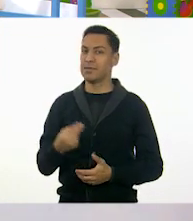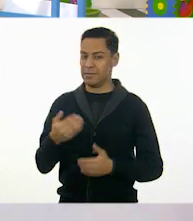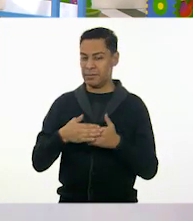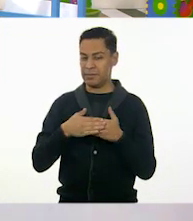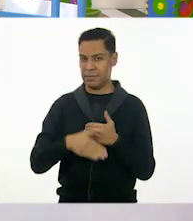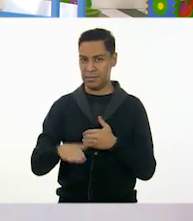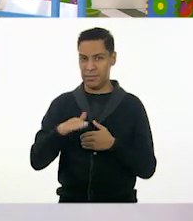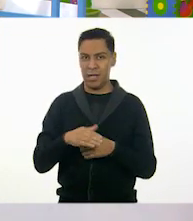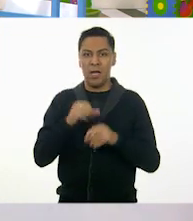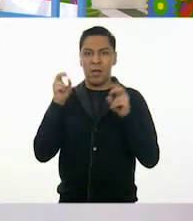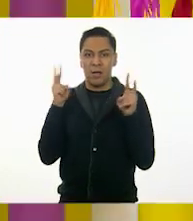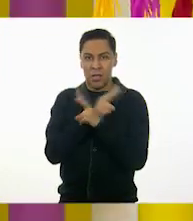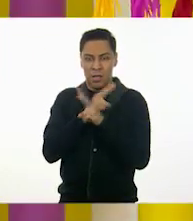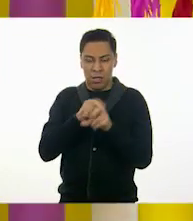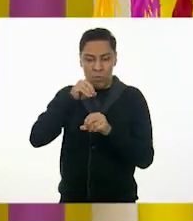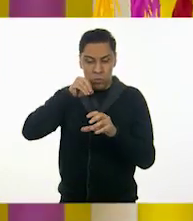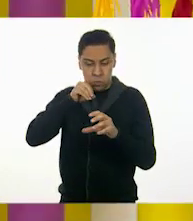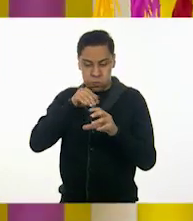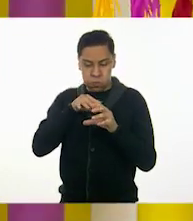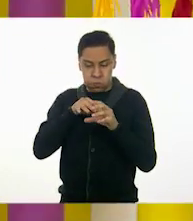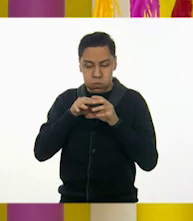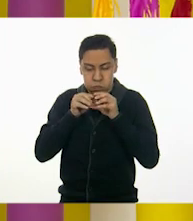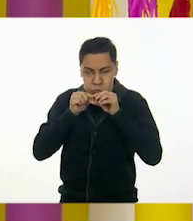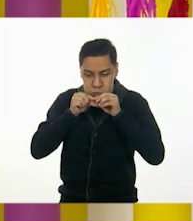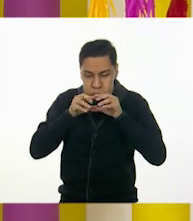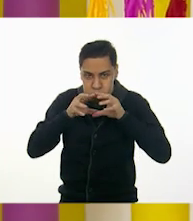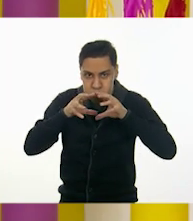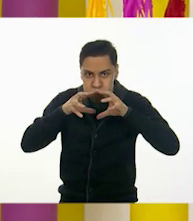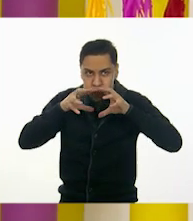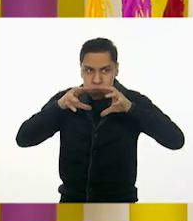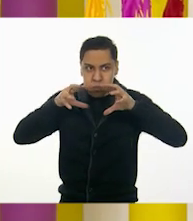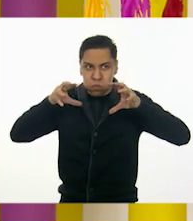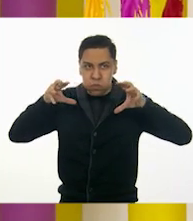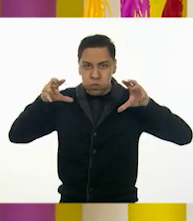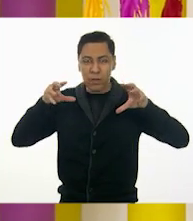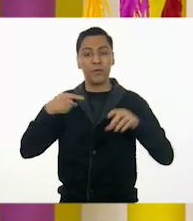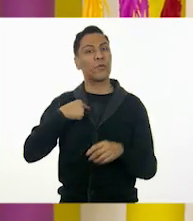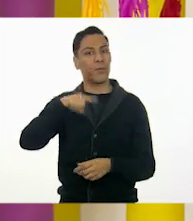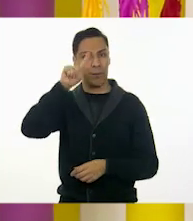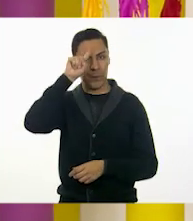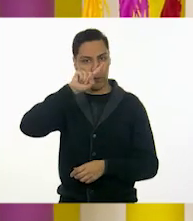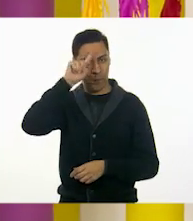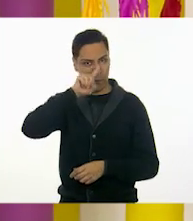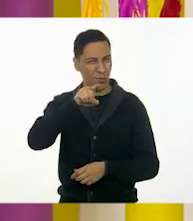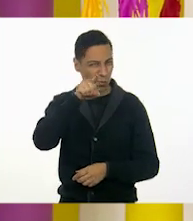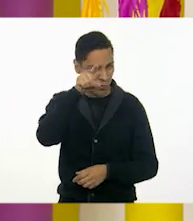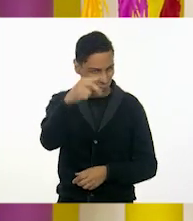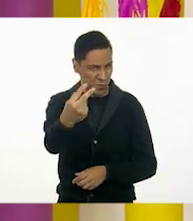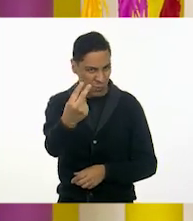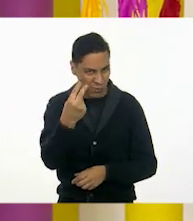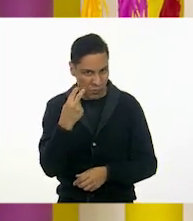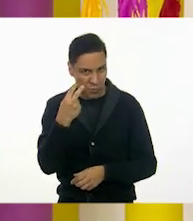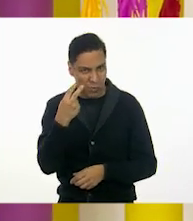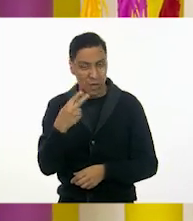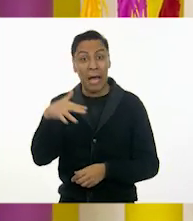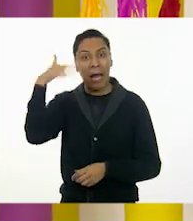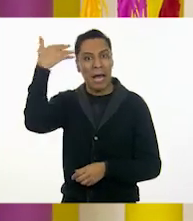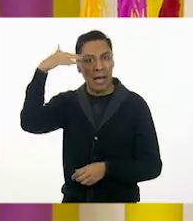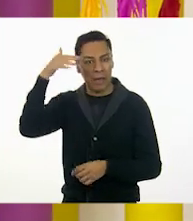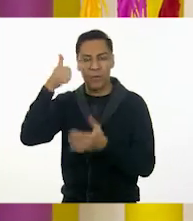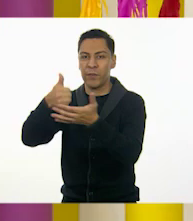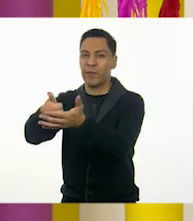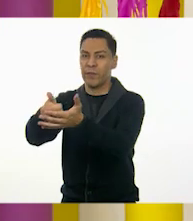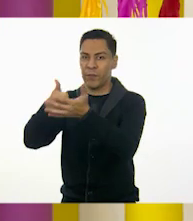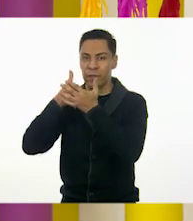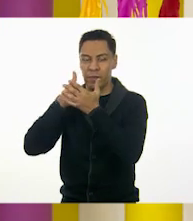Tú lo puedes inflar. Vas a hacer tu piñata. A ver, muy bien. Oye, les recomiendo a los niños que nos están viendo que pidan ayuda a un adulto para